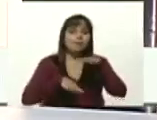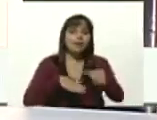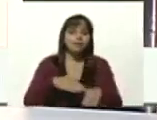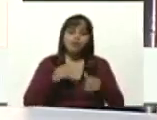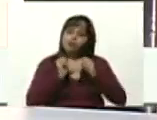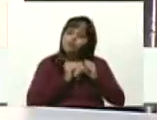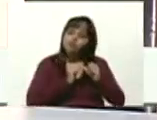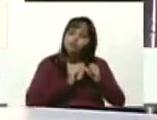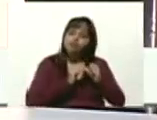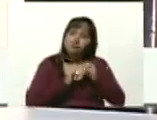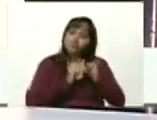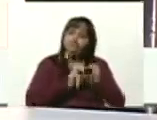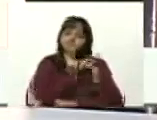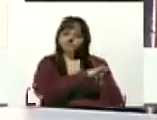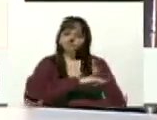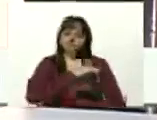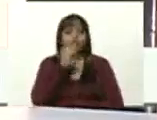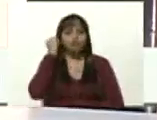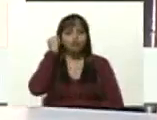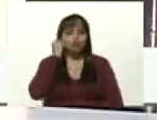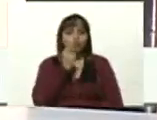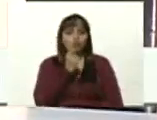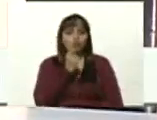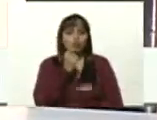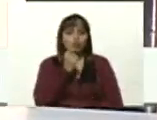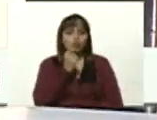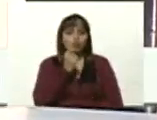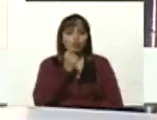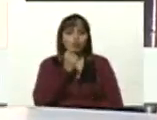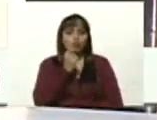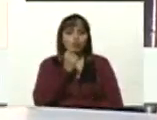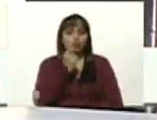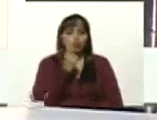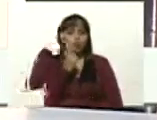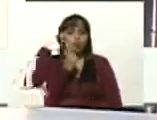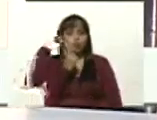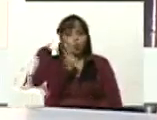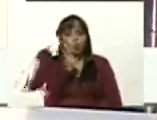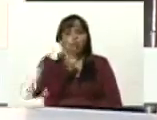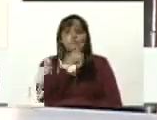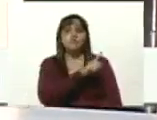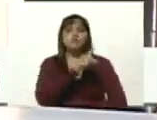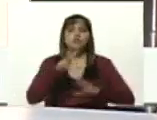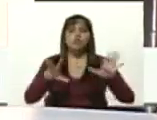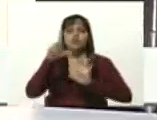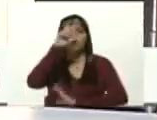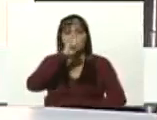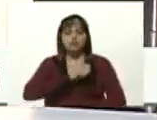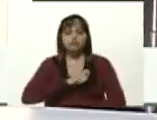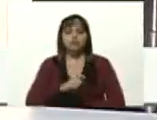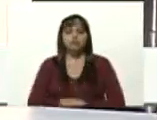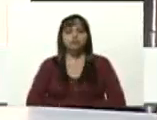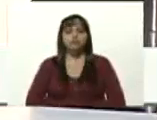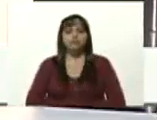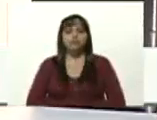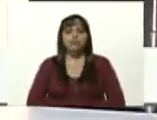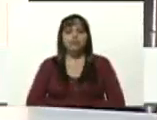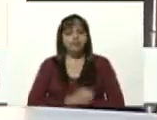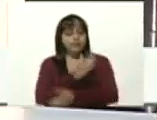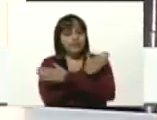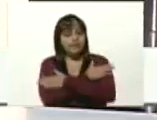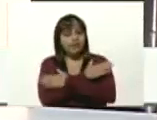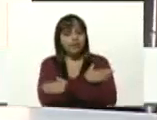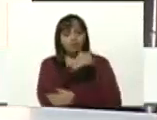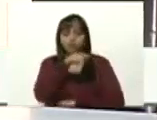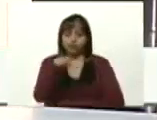continuidad en la Sucre que hoy ha tenido 18 años felicitaciones y así